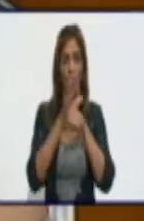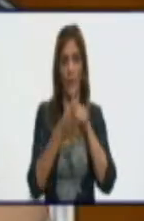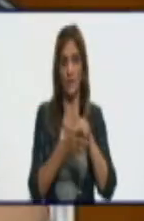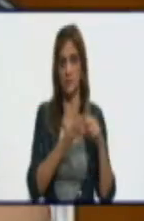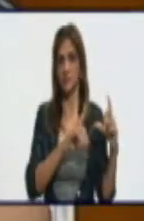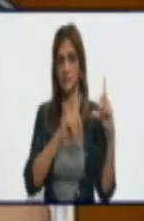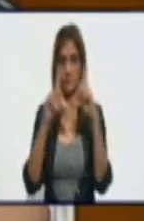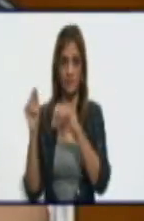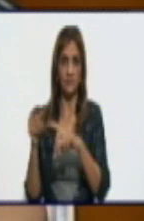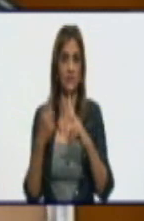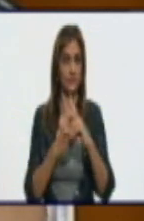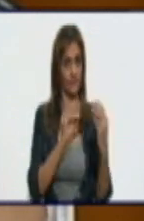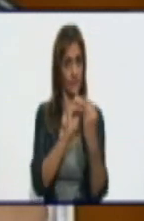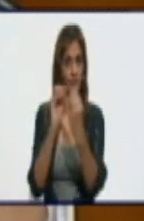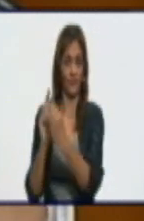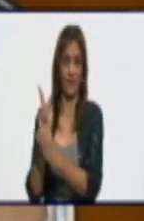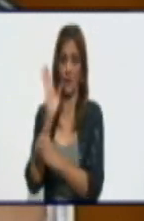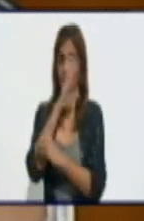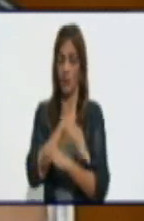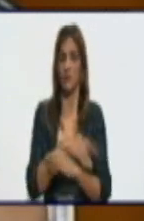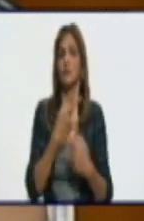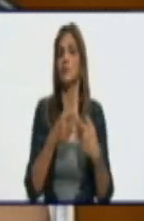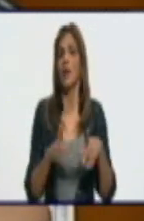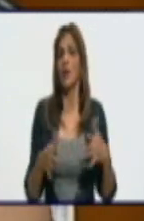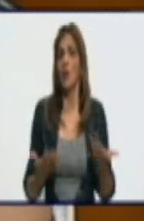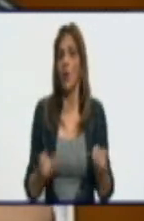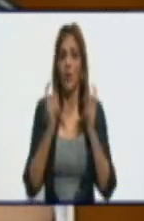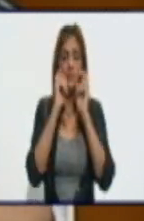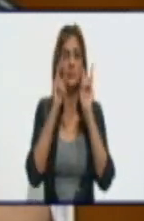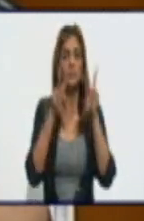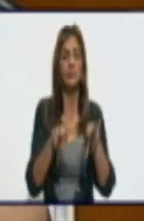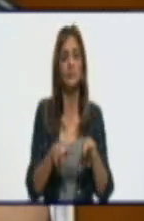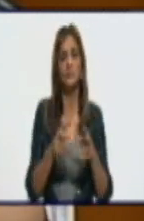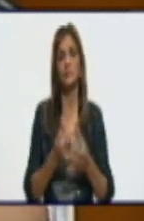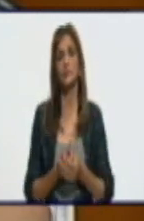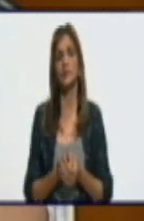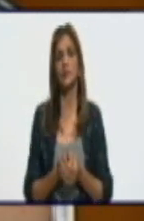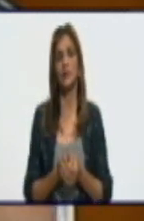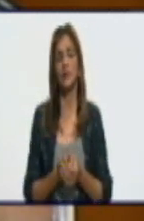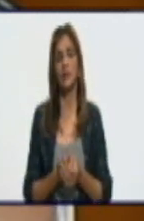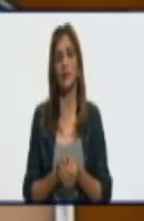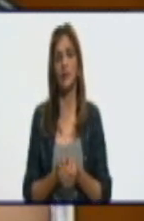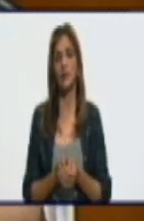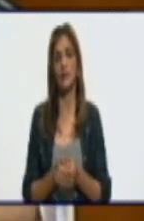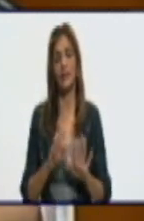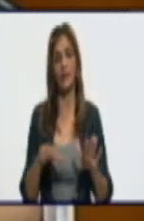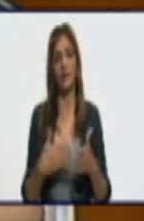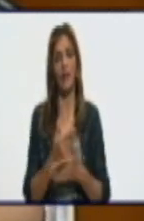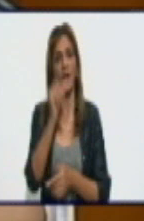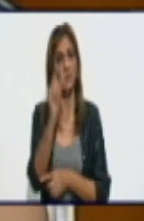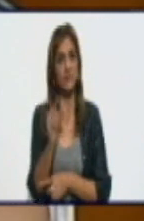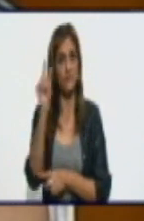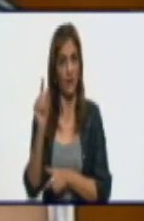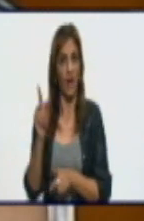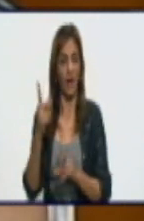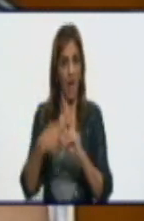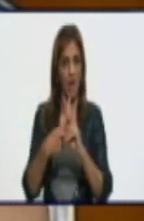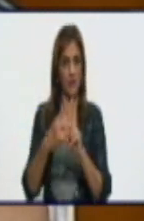En este caso, que nos está pasando es que la mayoría de los que se confirman es a punto de partida de los sospechosos.